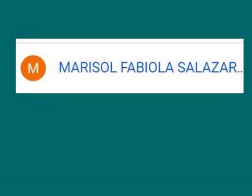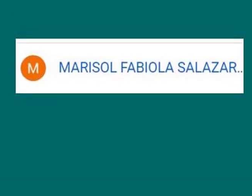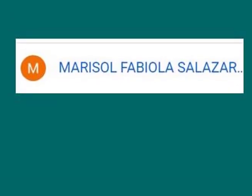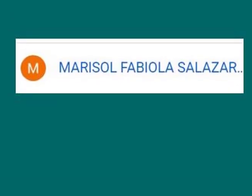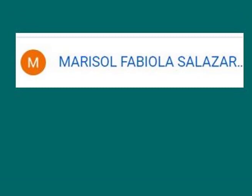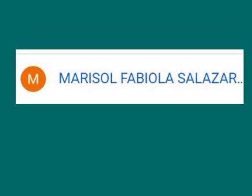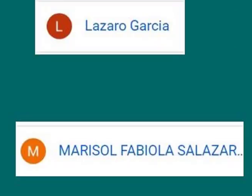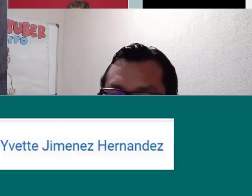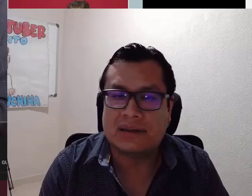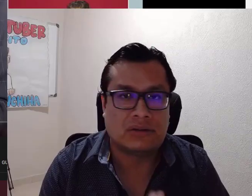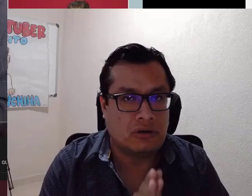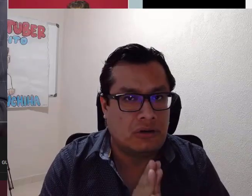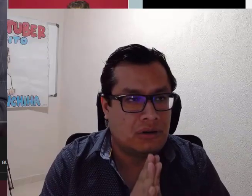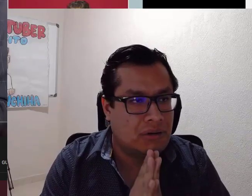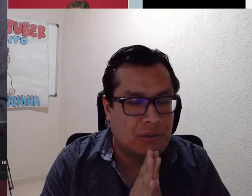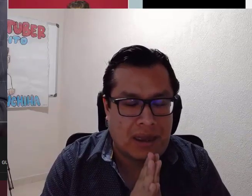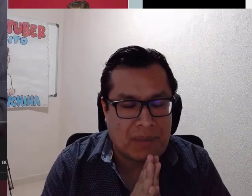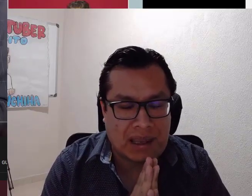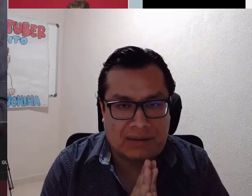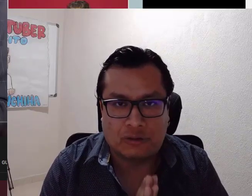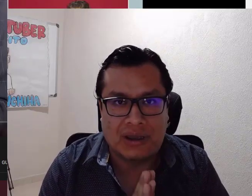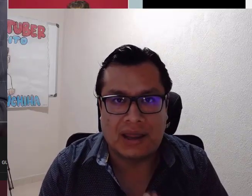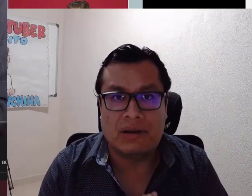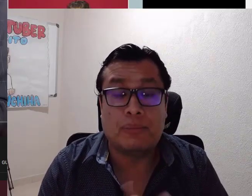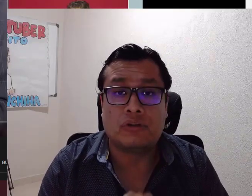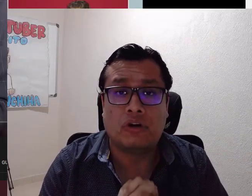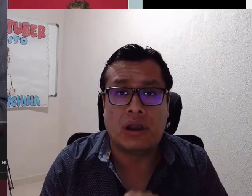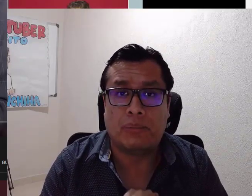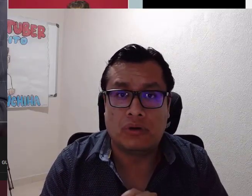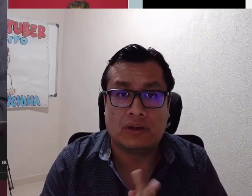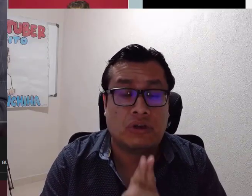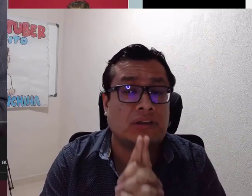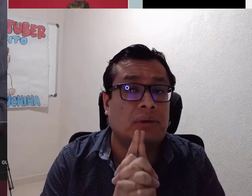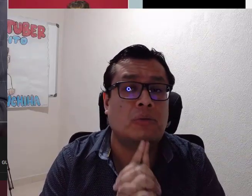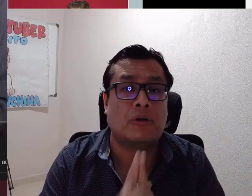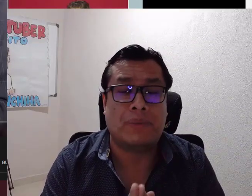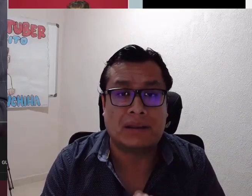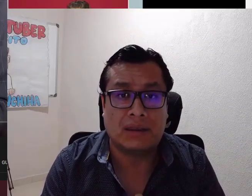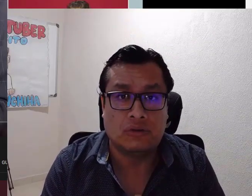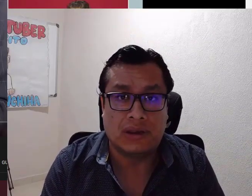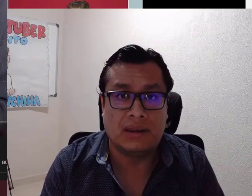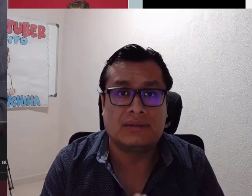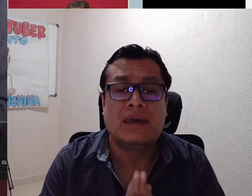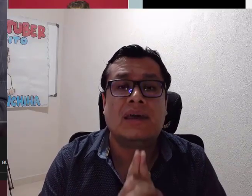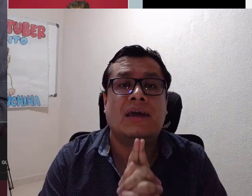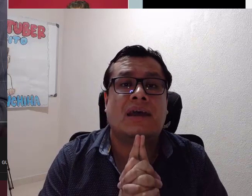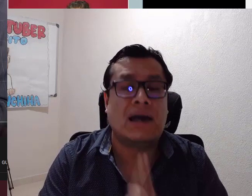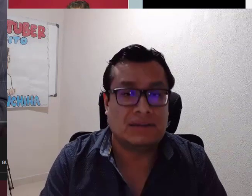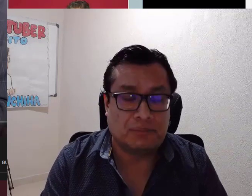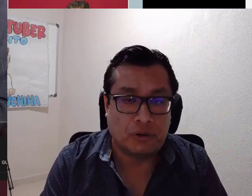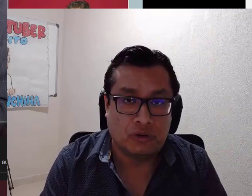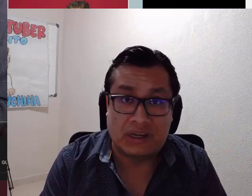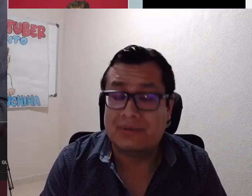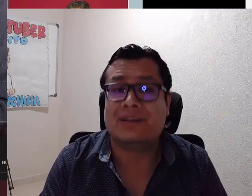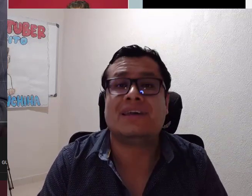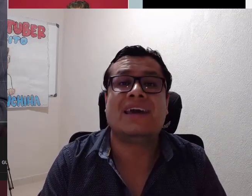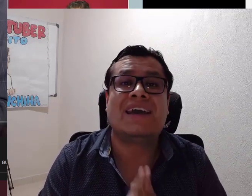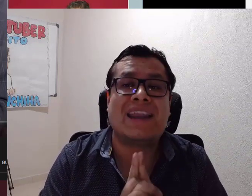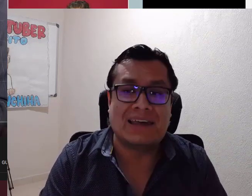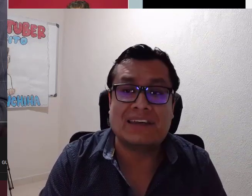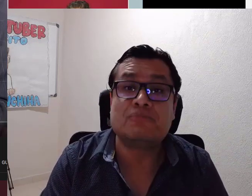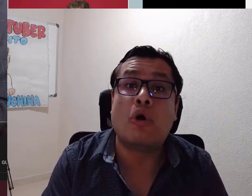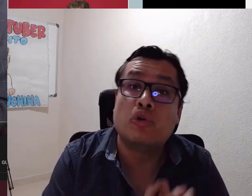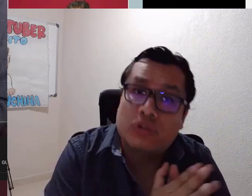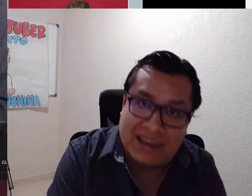En verdad, muchísimas gracias. Yo me siento increíble por todo el apoyo que estoy recibiendo por parte de ustedes. Gracias por suscribirse.